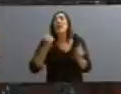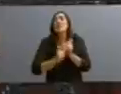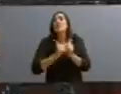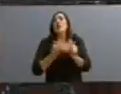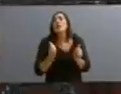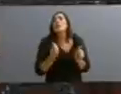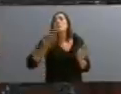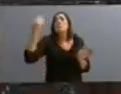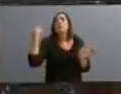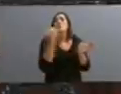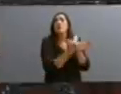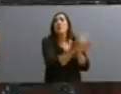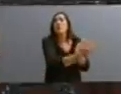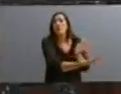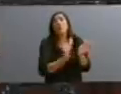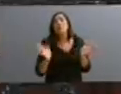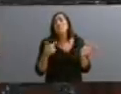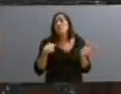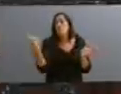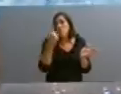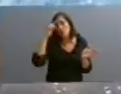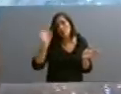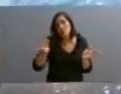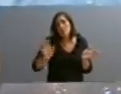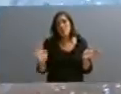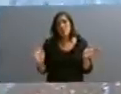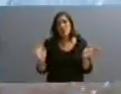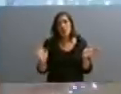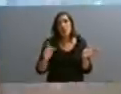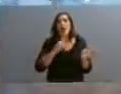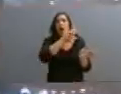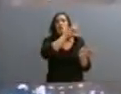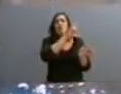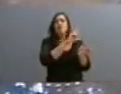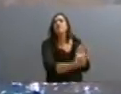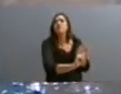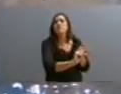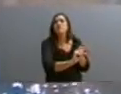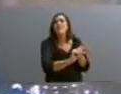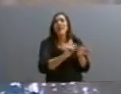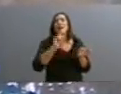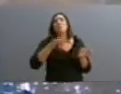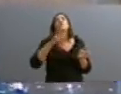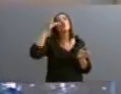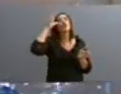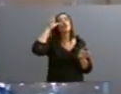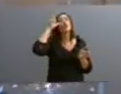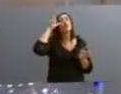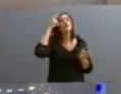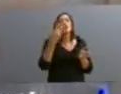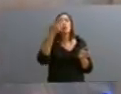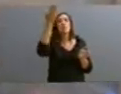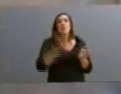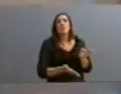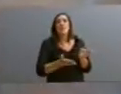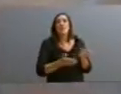sabemos además. Miren ustedes la reducción brutal que hizo él, del 83% del año